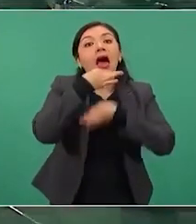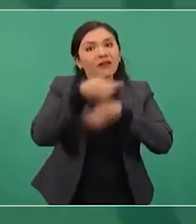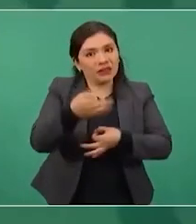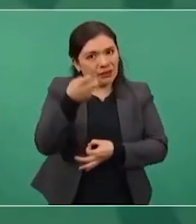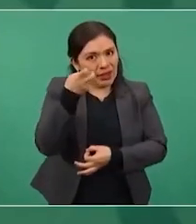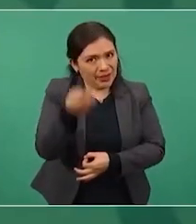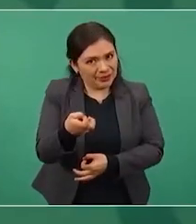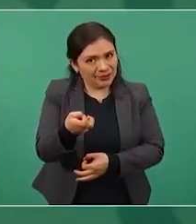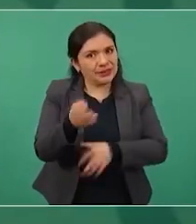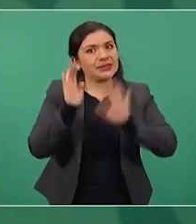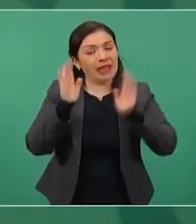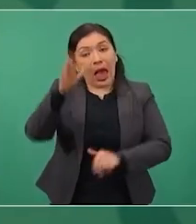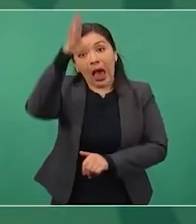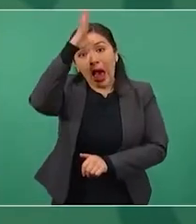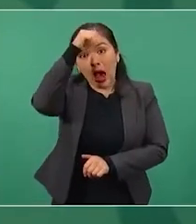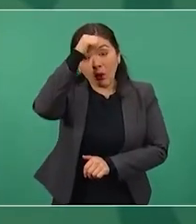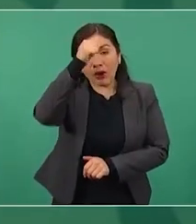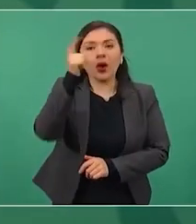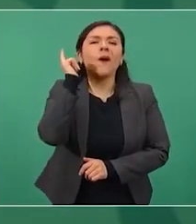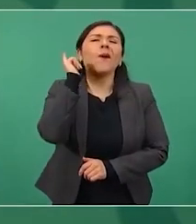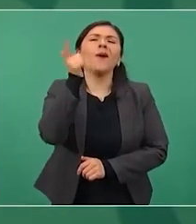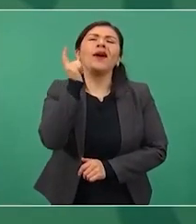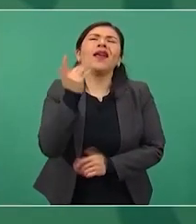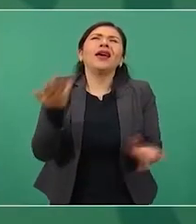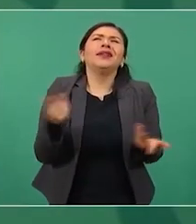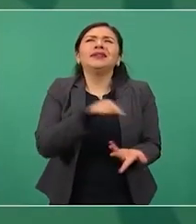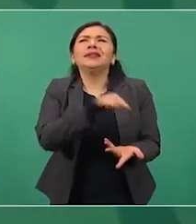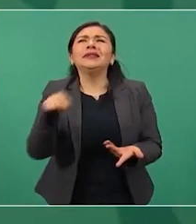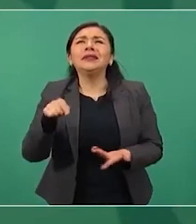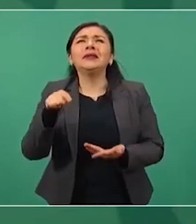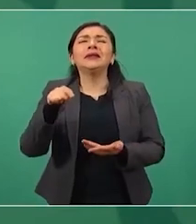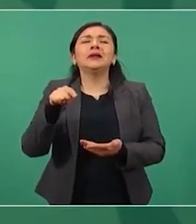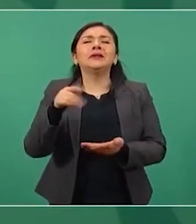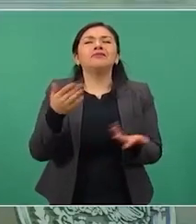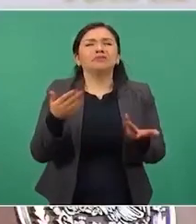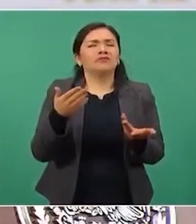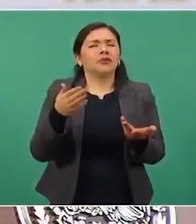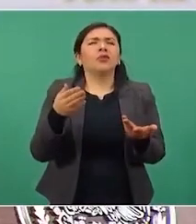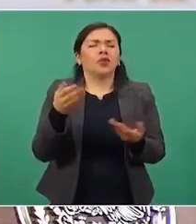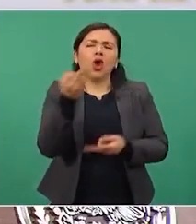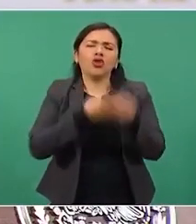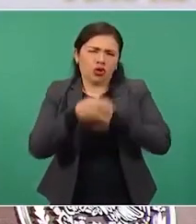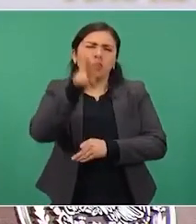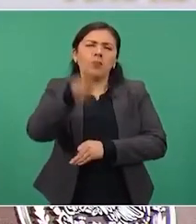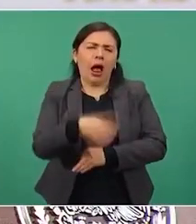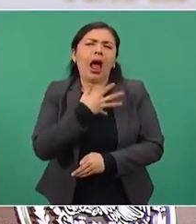que ojalá ya, aunque somos libres,